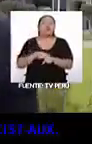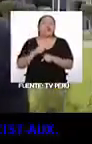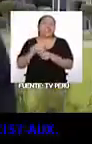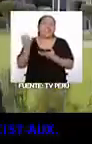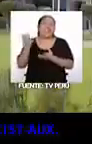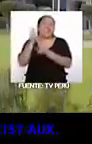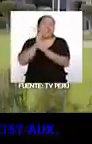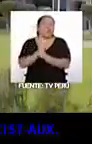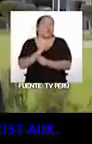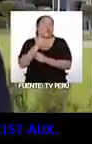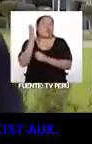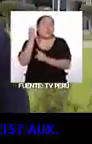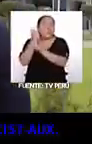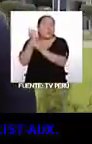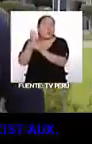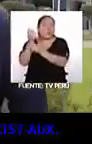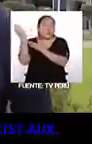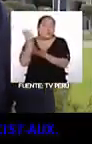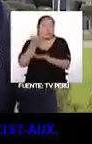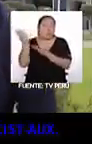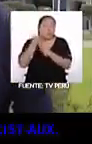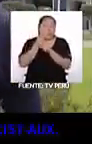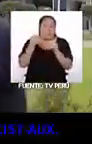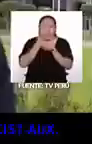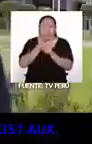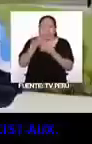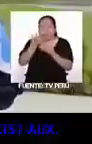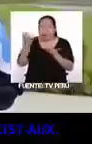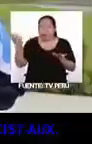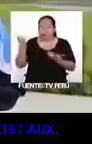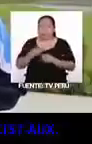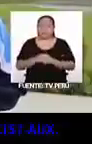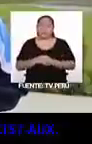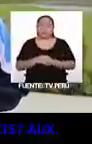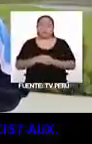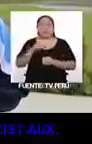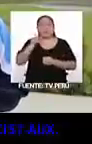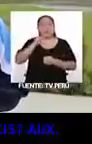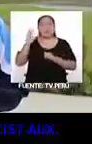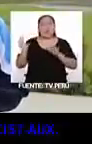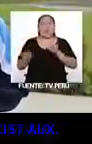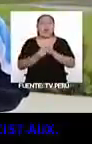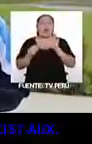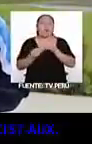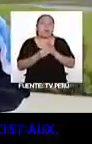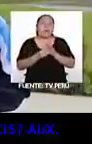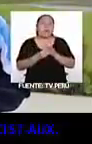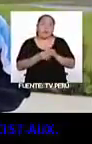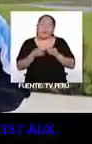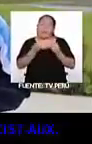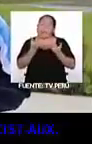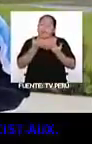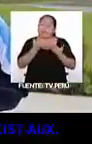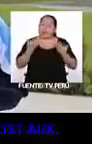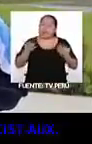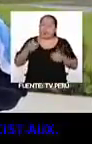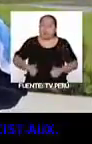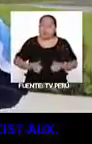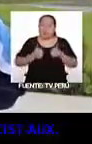le gusta. Yo creo que sí, han traído distintas tradiciones y costumbres. Sí, aumenta en varios aspectos a su